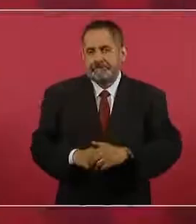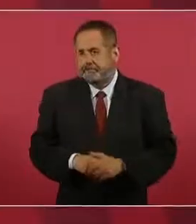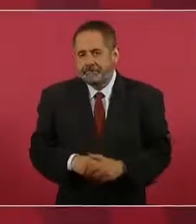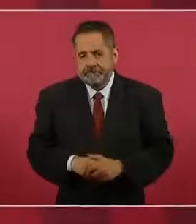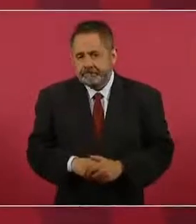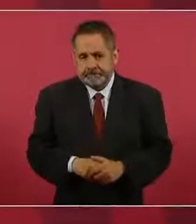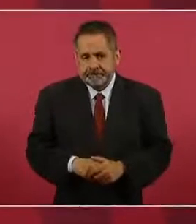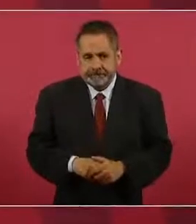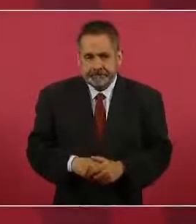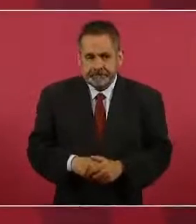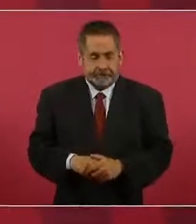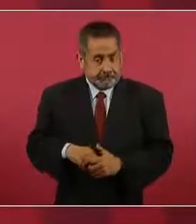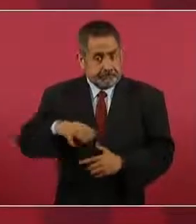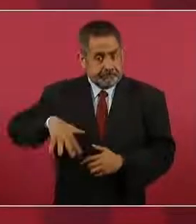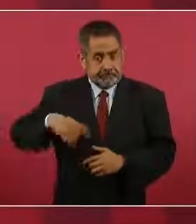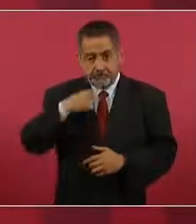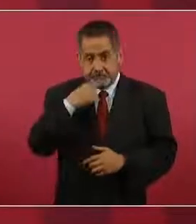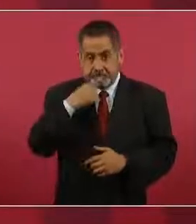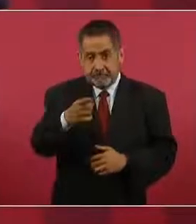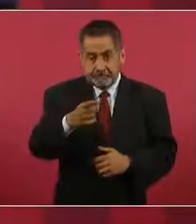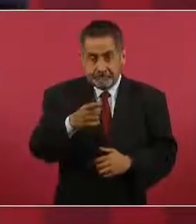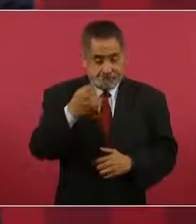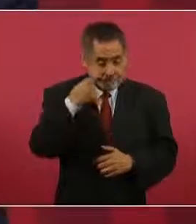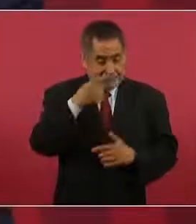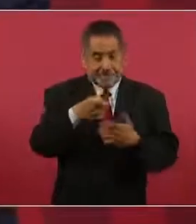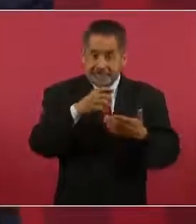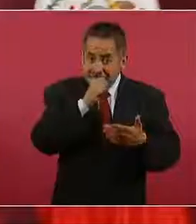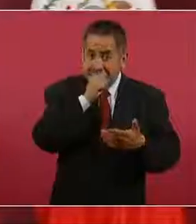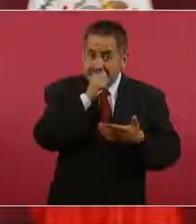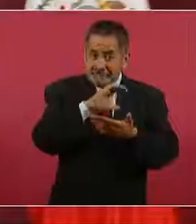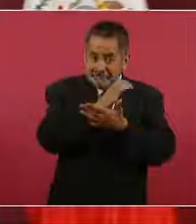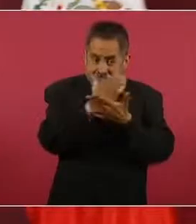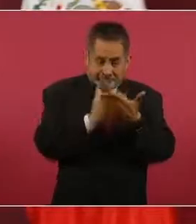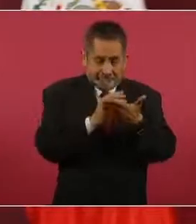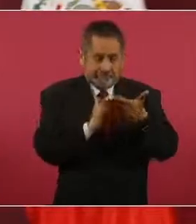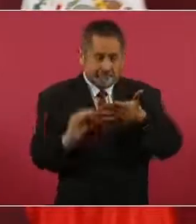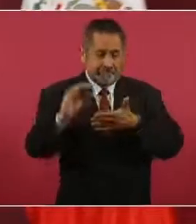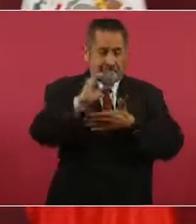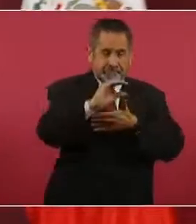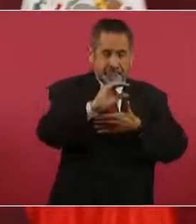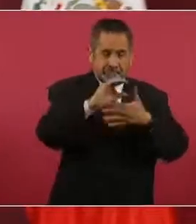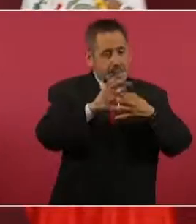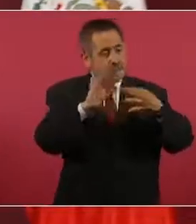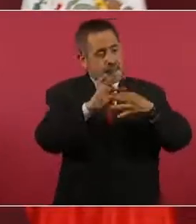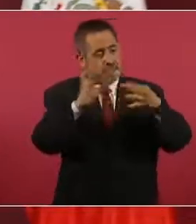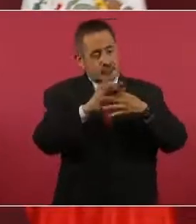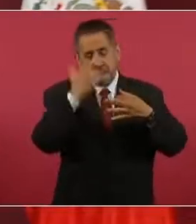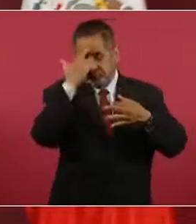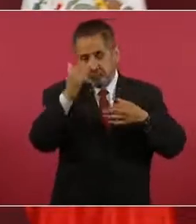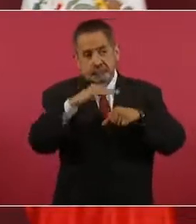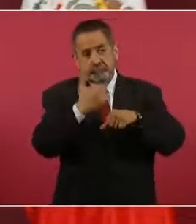Esto que les estoy planteando, estén los considerandos de las reformas.